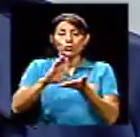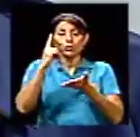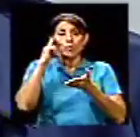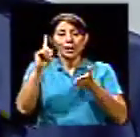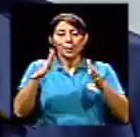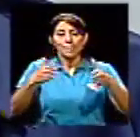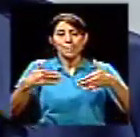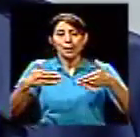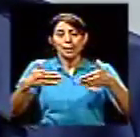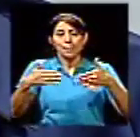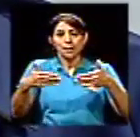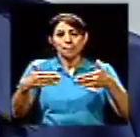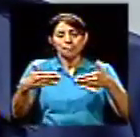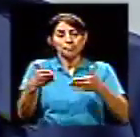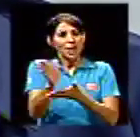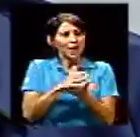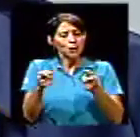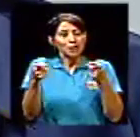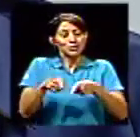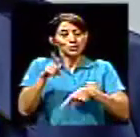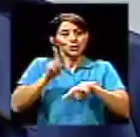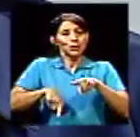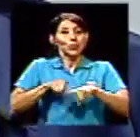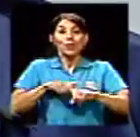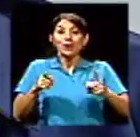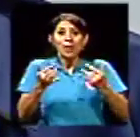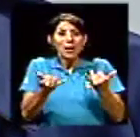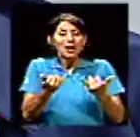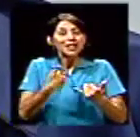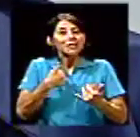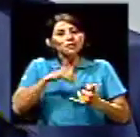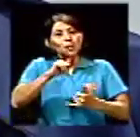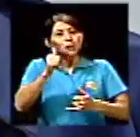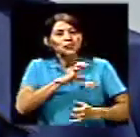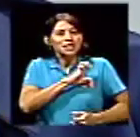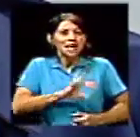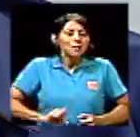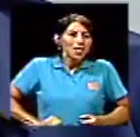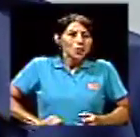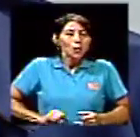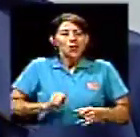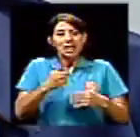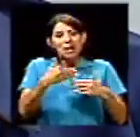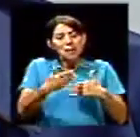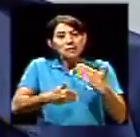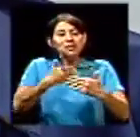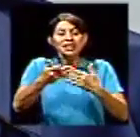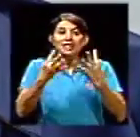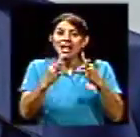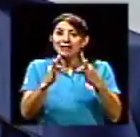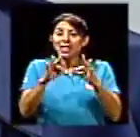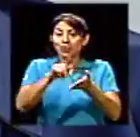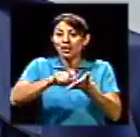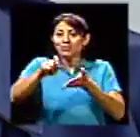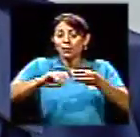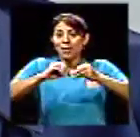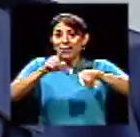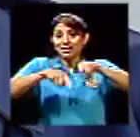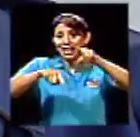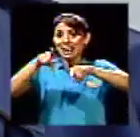y algo pasó, digamos, y no pudimos, pero ahora tenemos otros en Salvador y ahí vamos. Estamos tratando de internacionalizar la escuela en ese